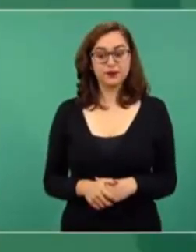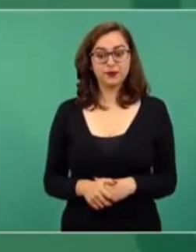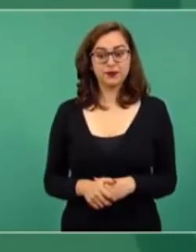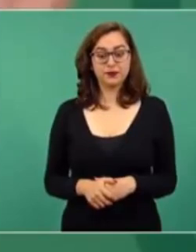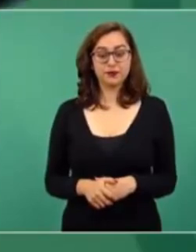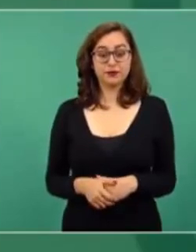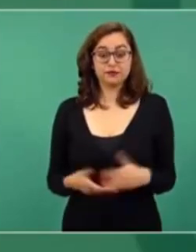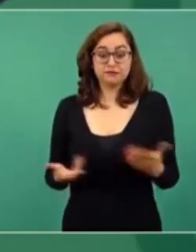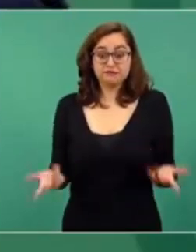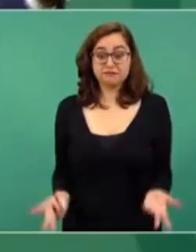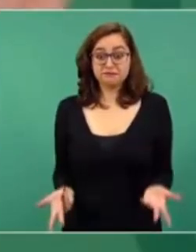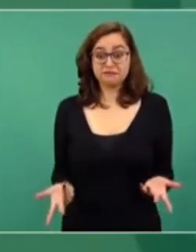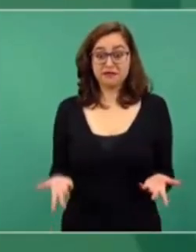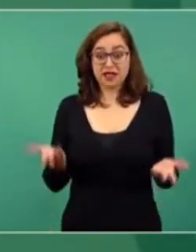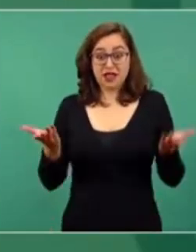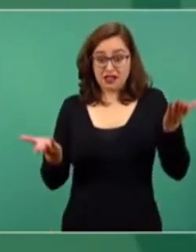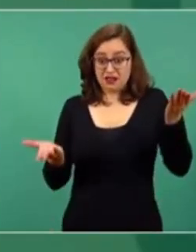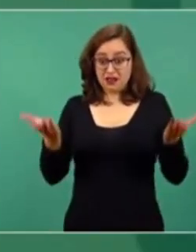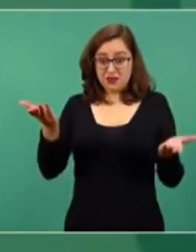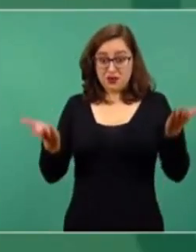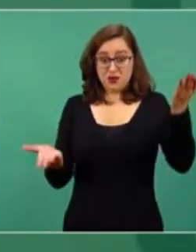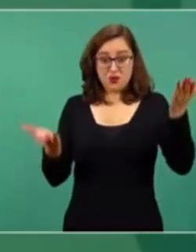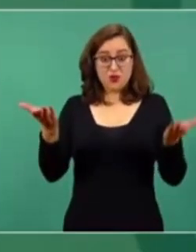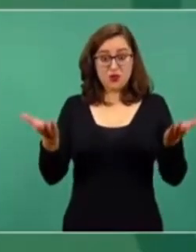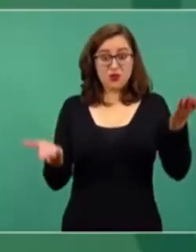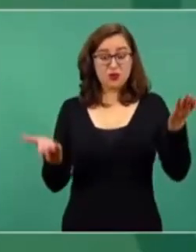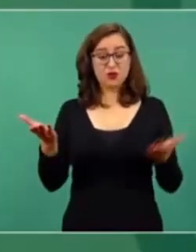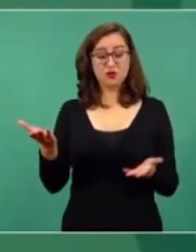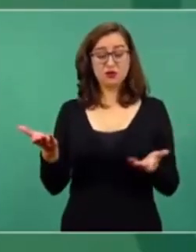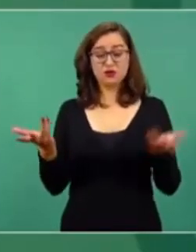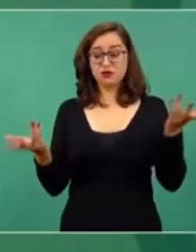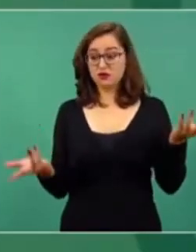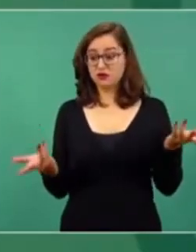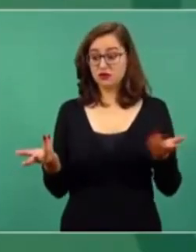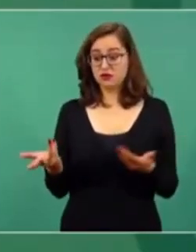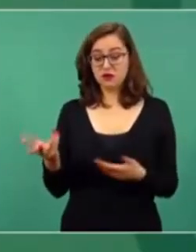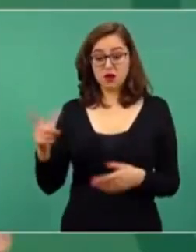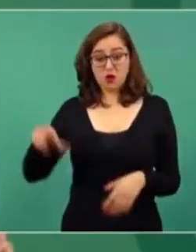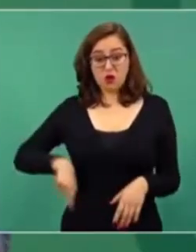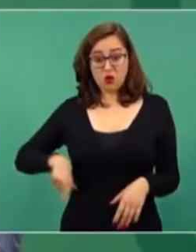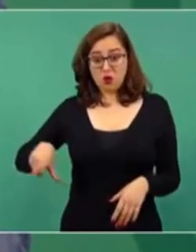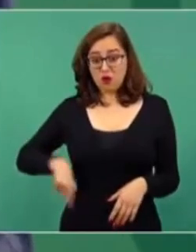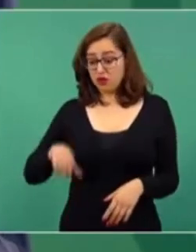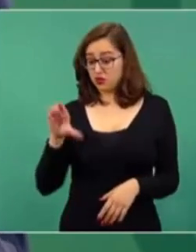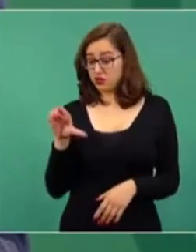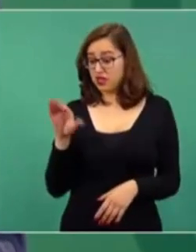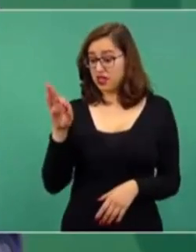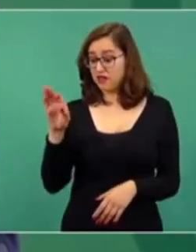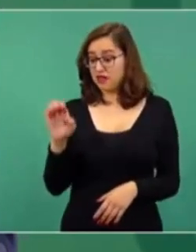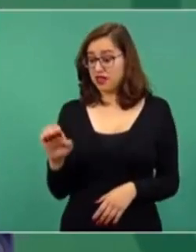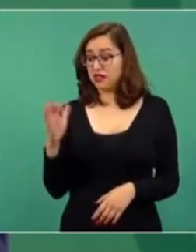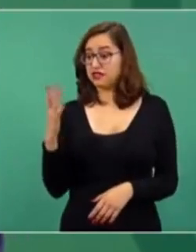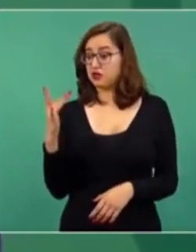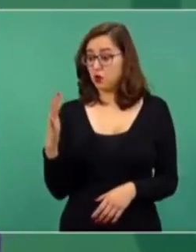Pues en que haya un equilibrio, que el 54 por ciento de la energía eléctrica